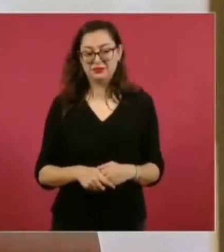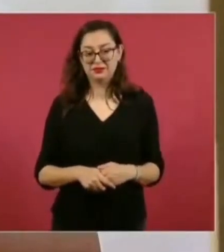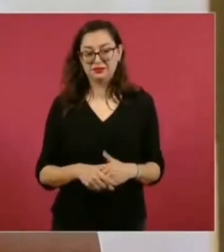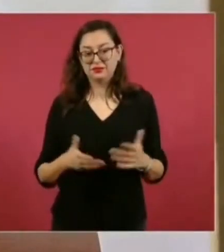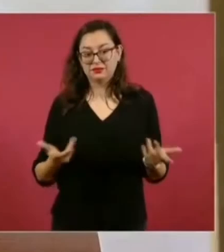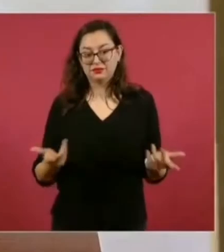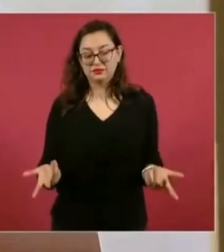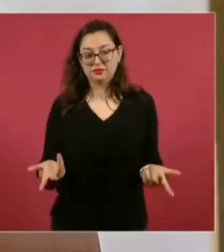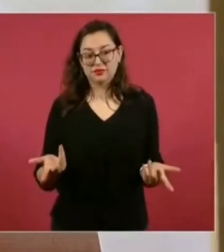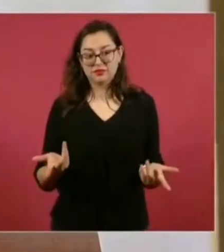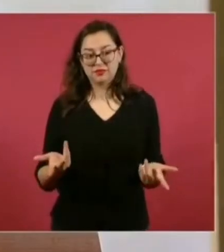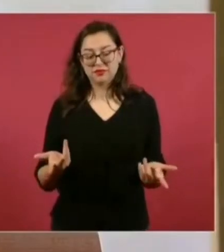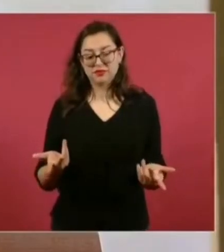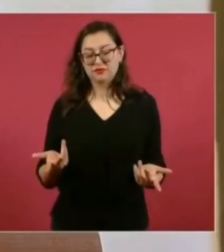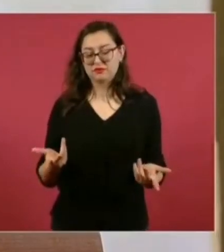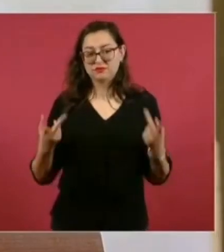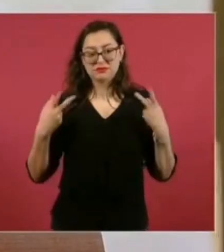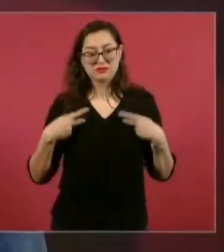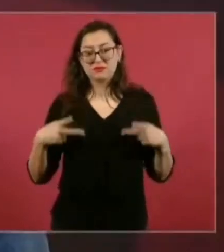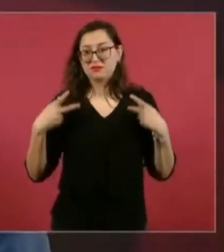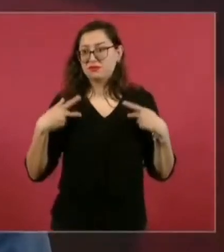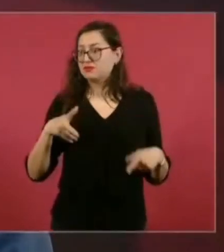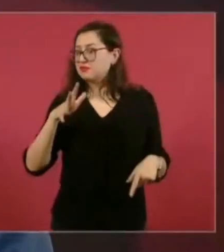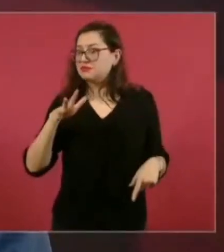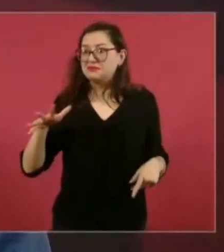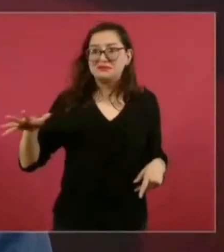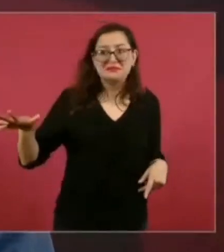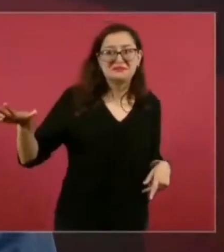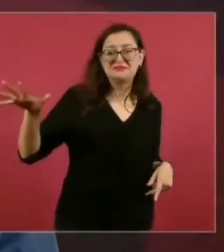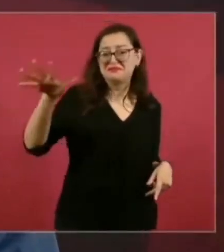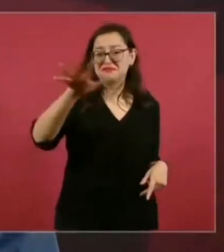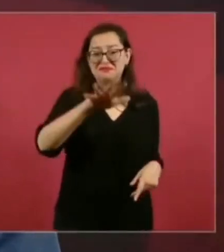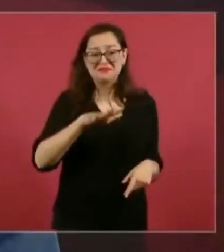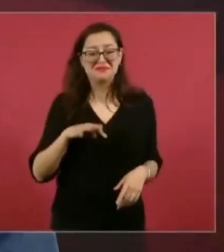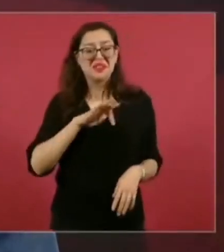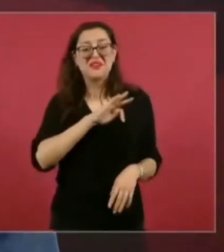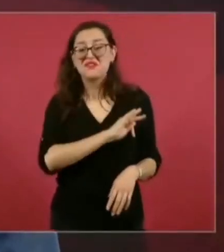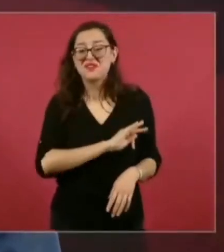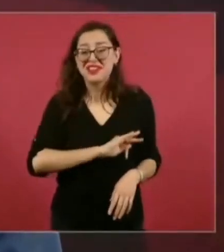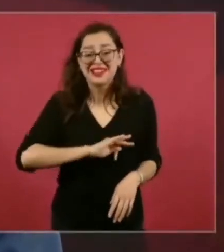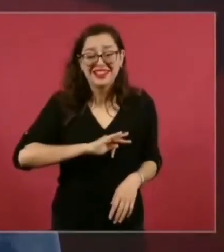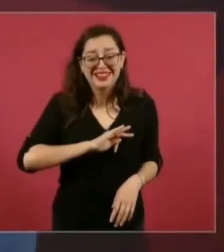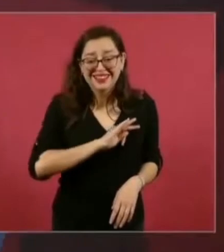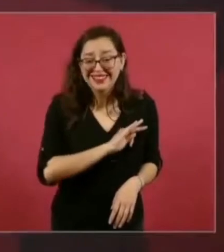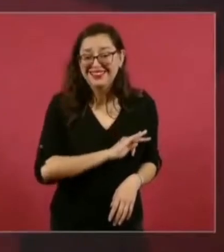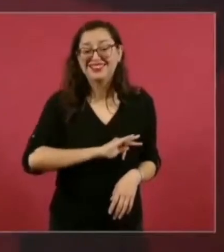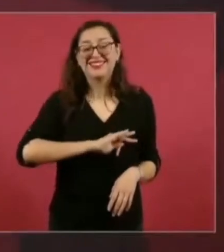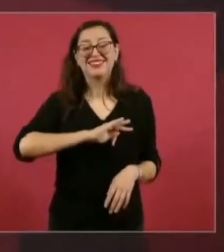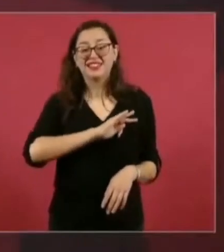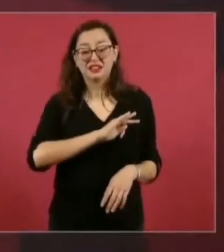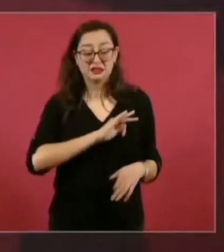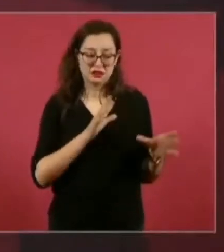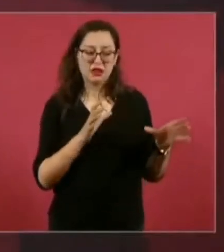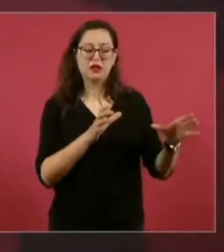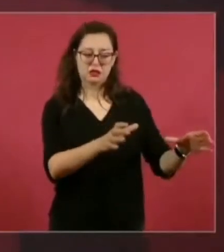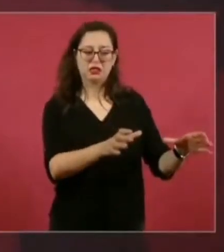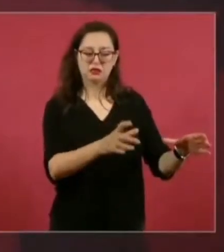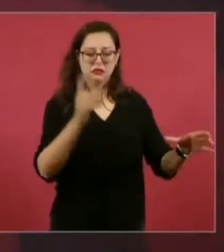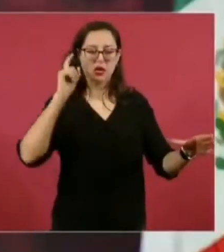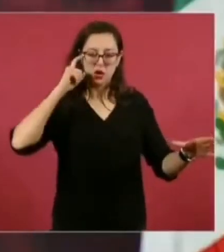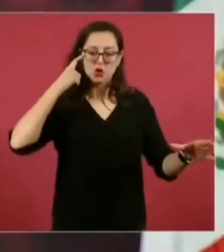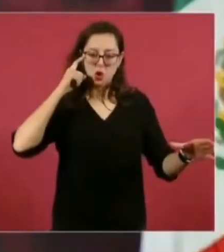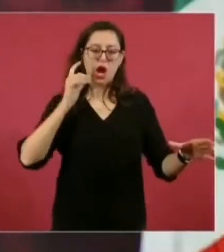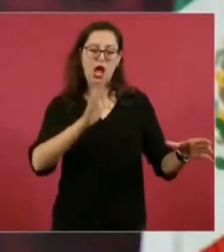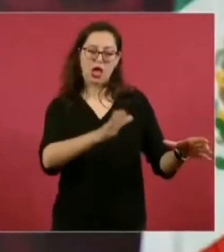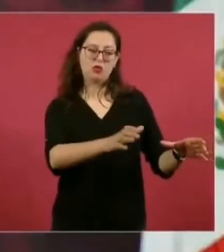La gente está feliz, feliz, feliz, feliz. Los que están enojados son los del Reforma y